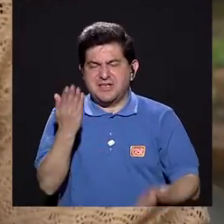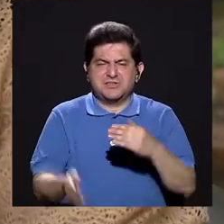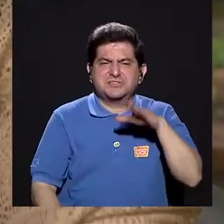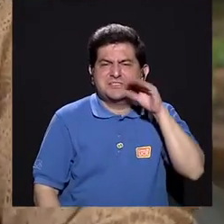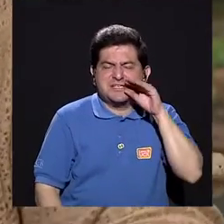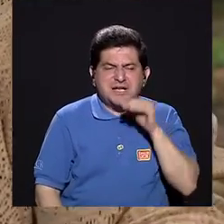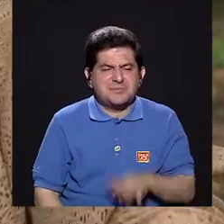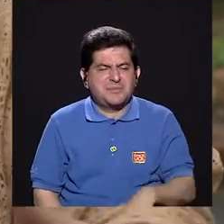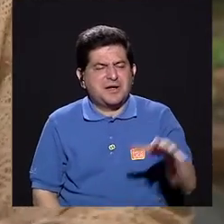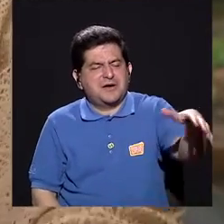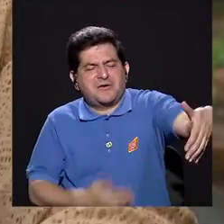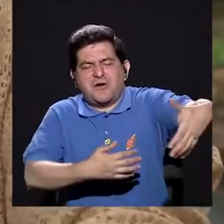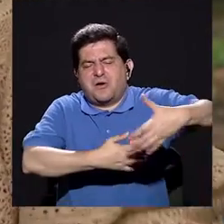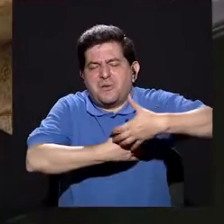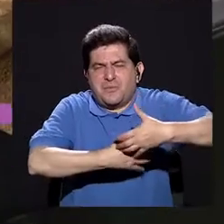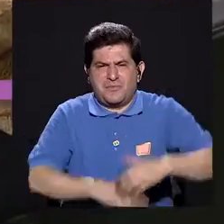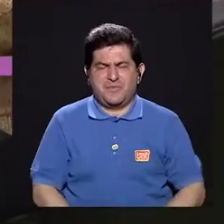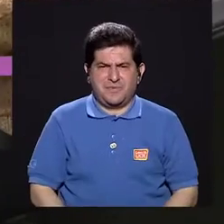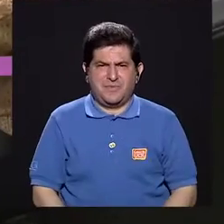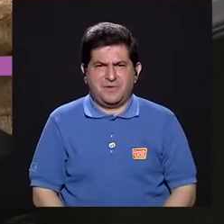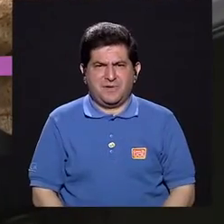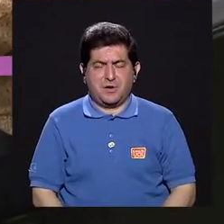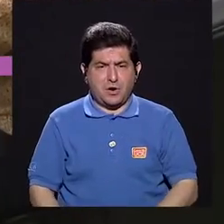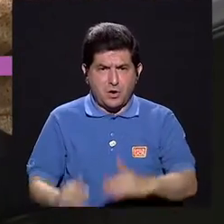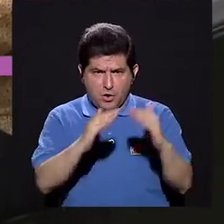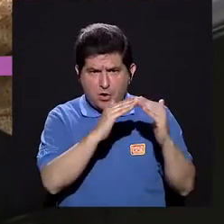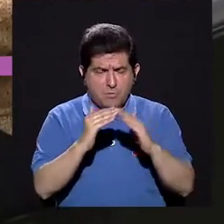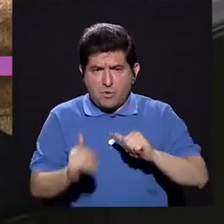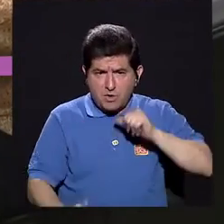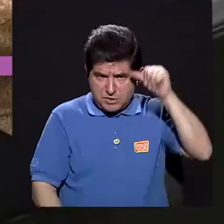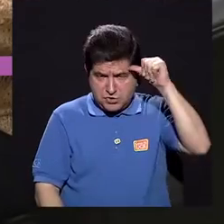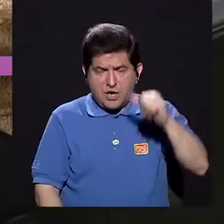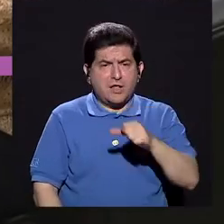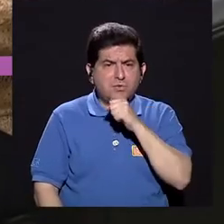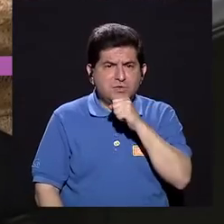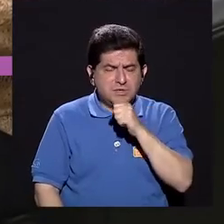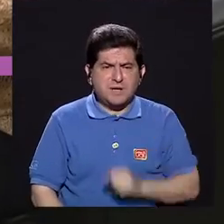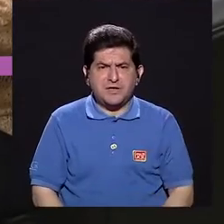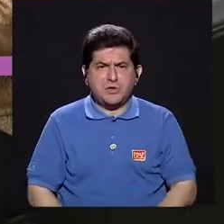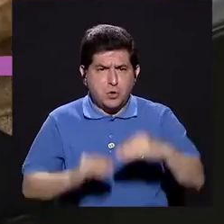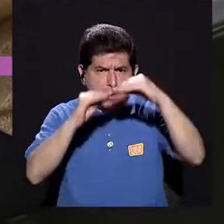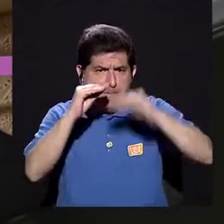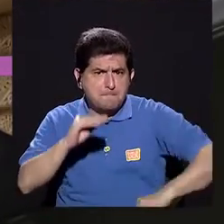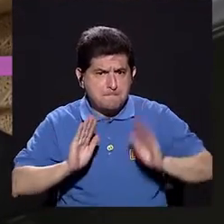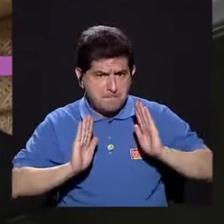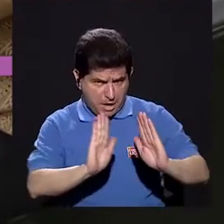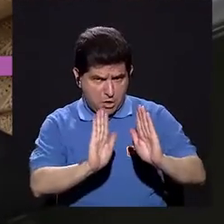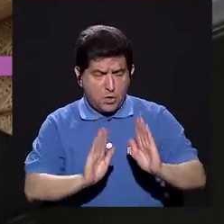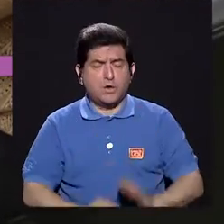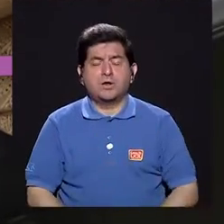perro y lo abrazan. Es menos resistente a la población adulta mayor. Ajá, sí, sí, ellos